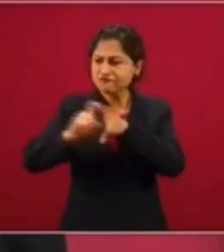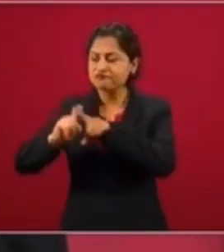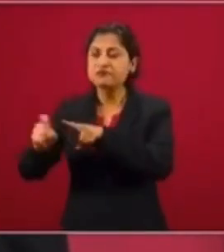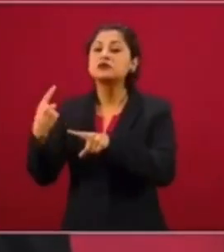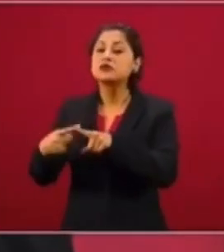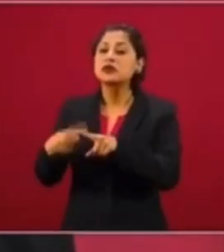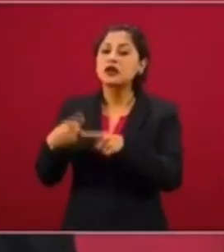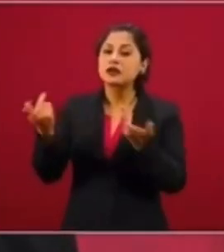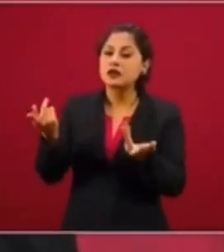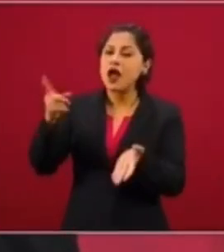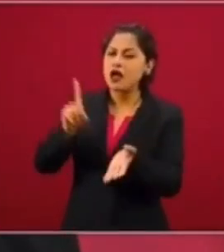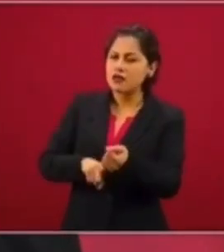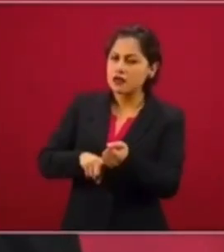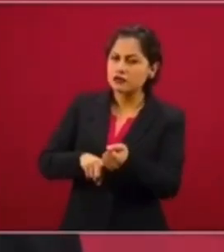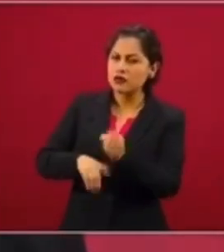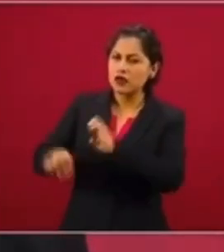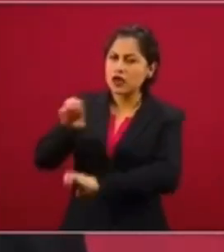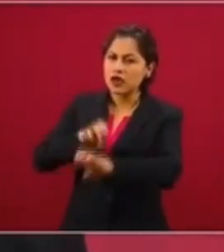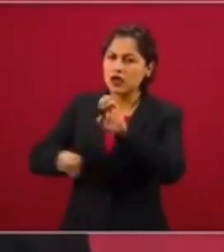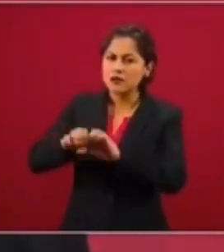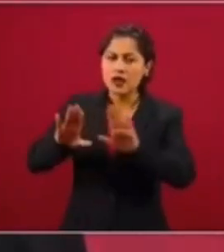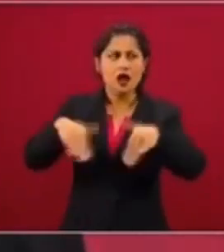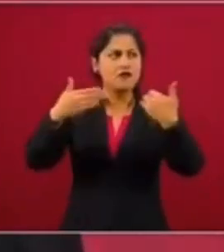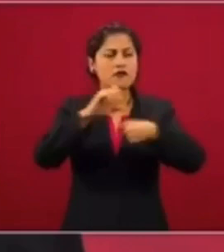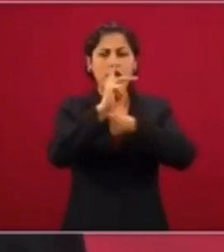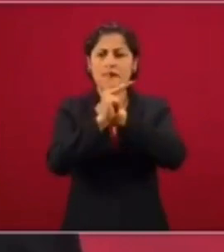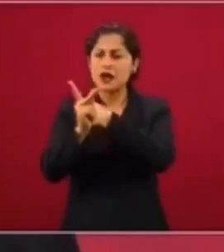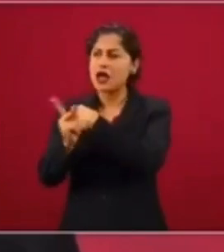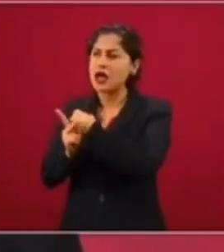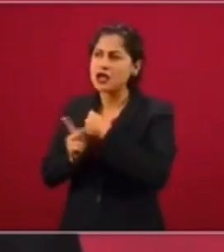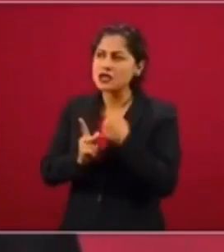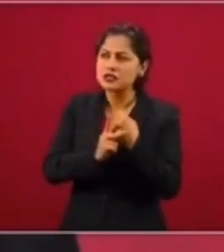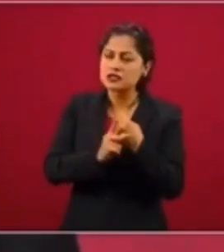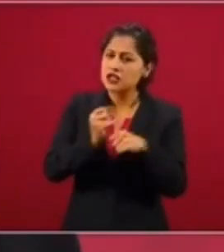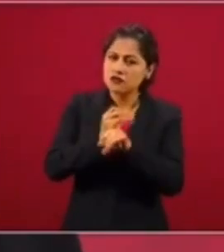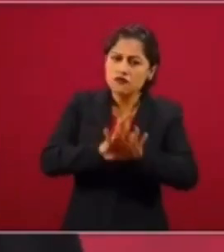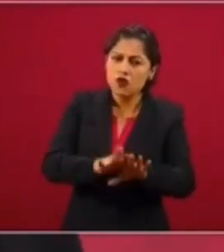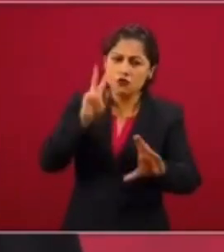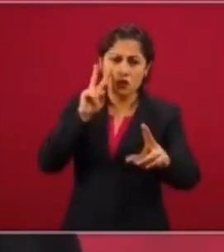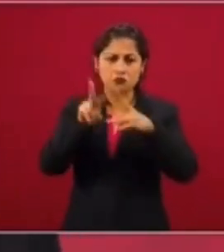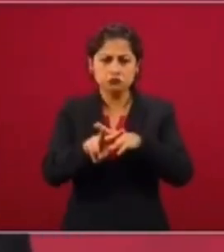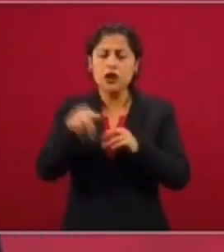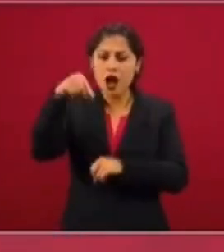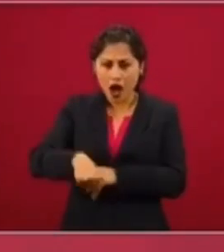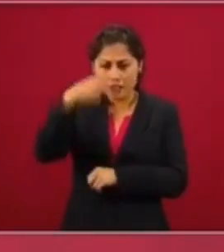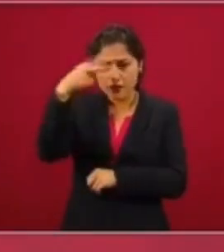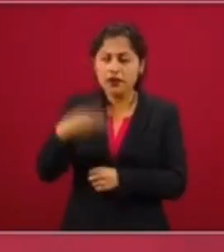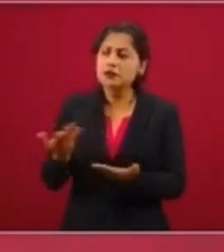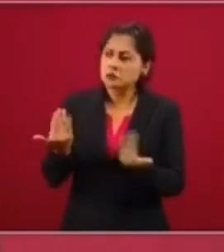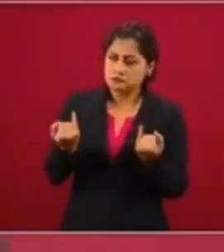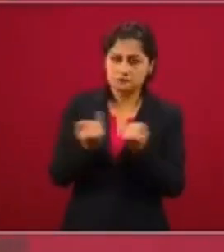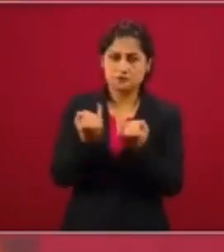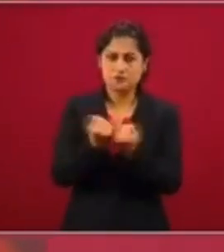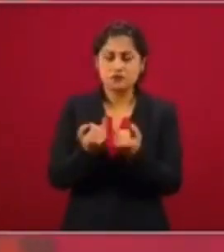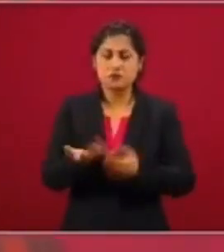compran. En otros países tienen que informar, ¿por qué en México no? Y resulta que México